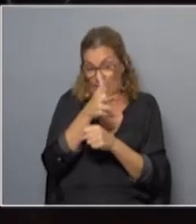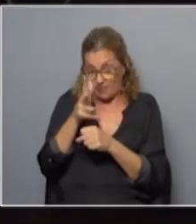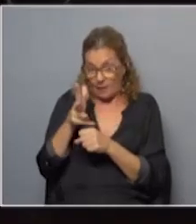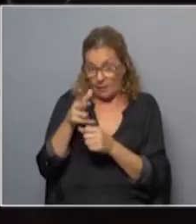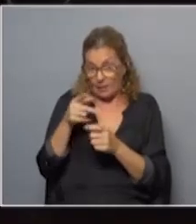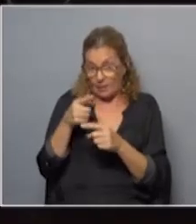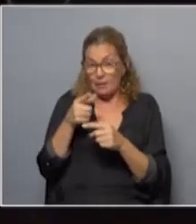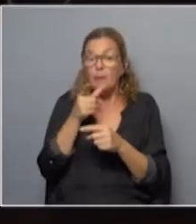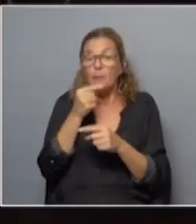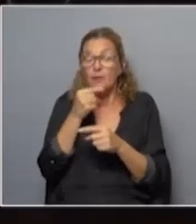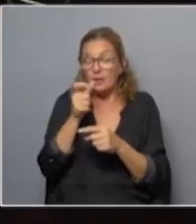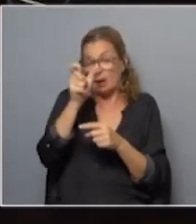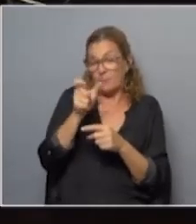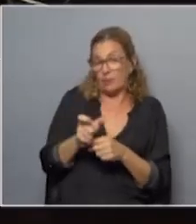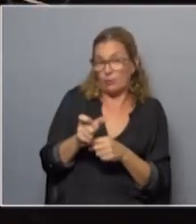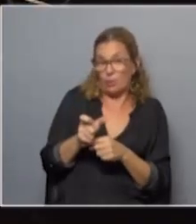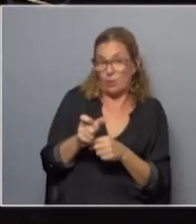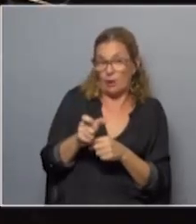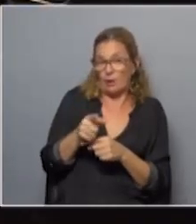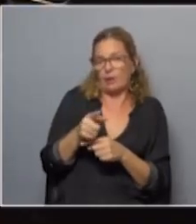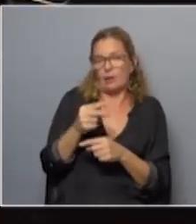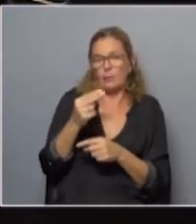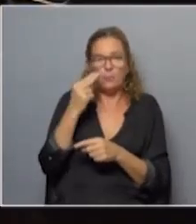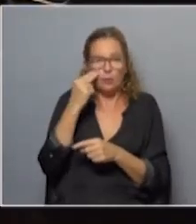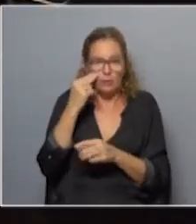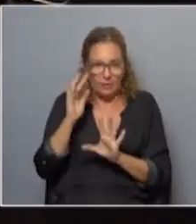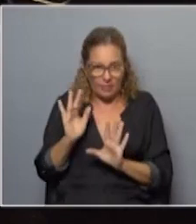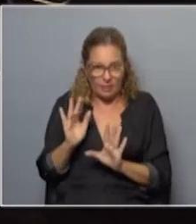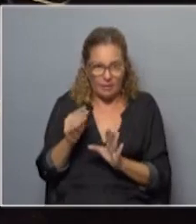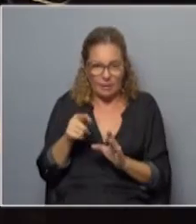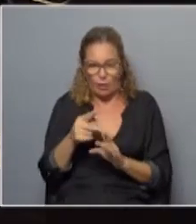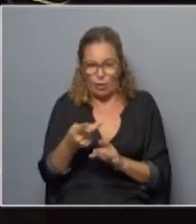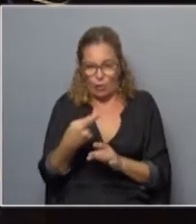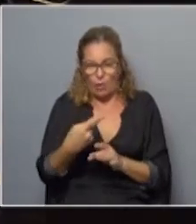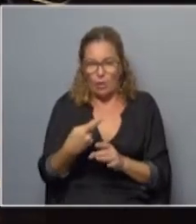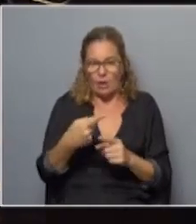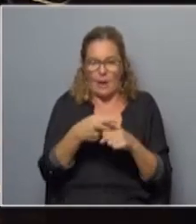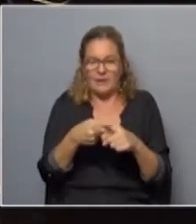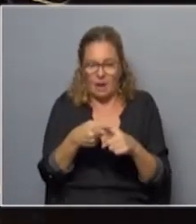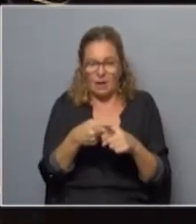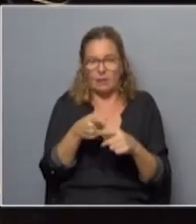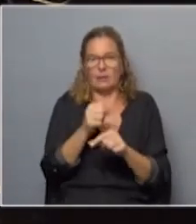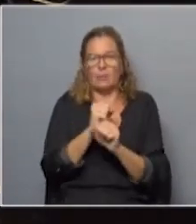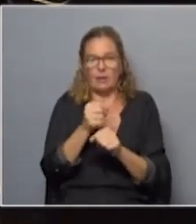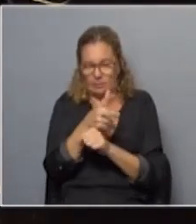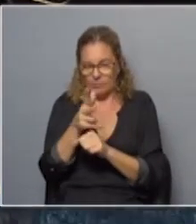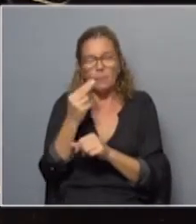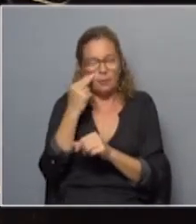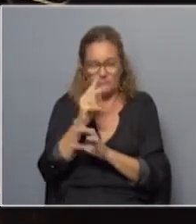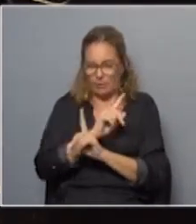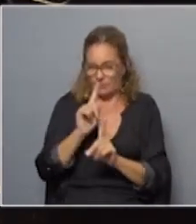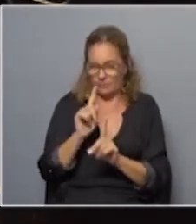entre la policía y la persona que es objeto del procedimiento allí sí están entorpeciendo el procedimiento